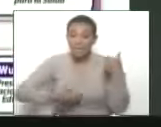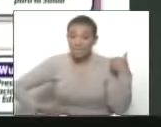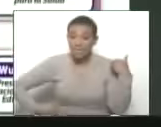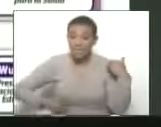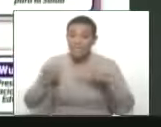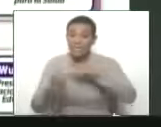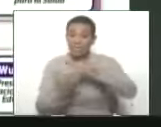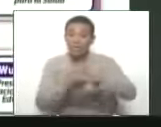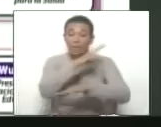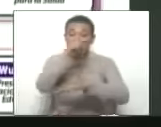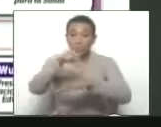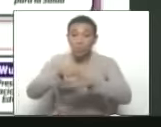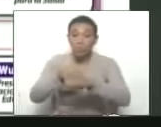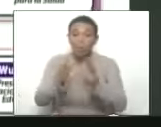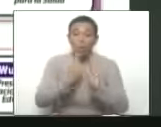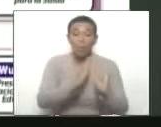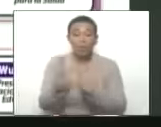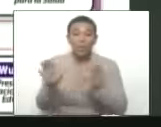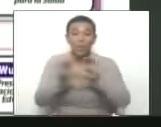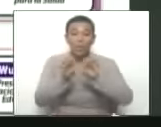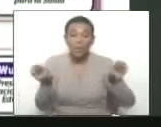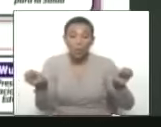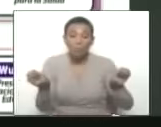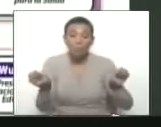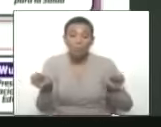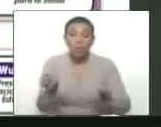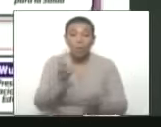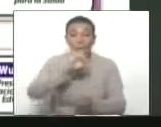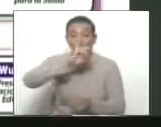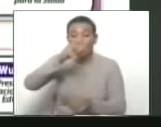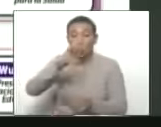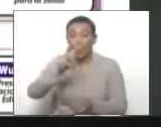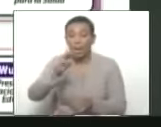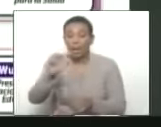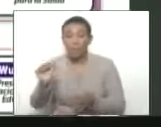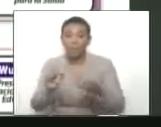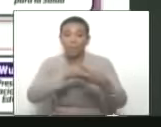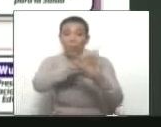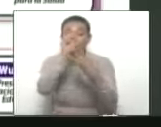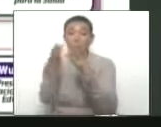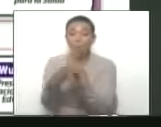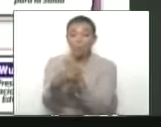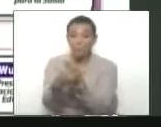del Instituto Nacional de Cooperación Educativa Socialista, Wickelmann-Ángel.